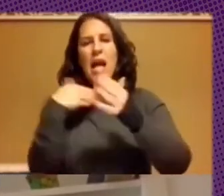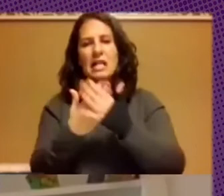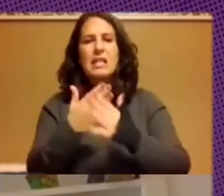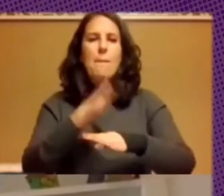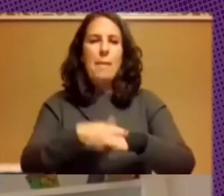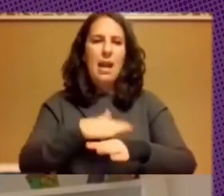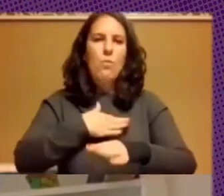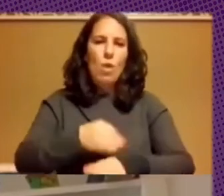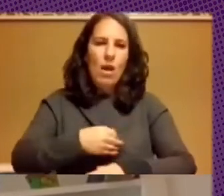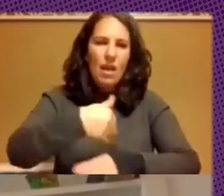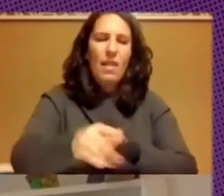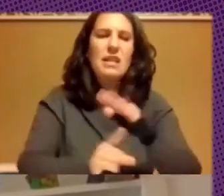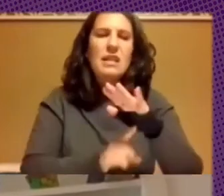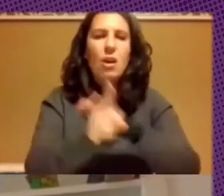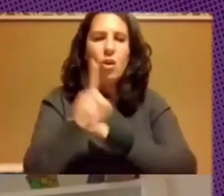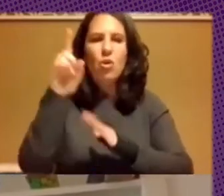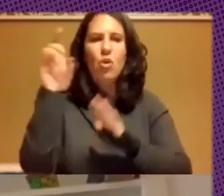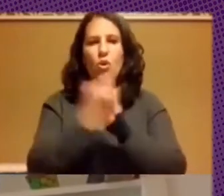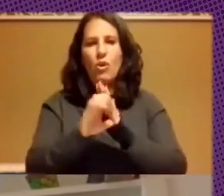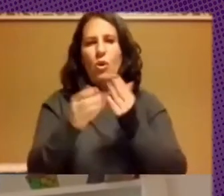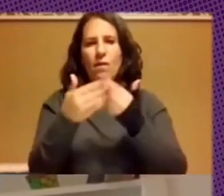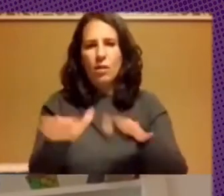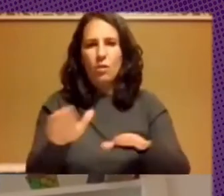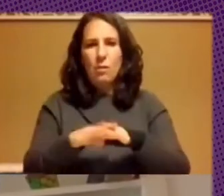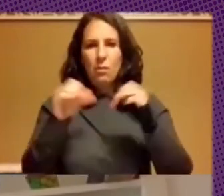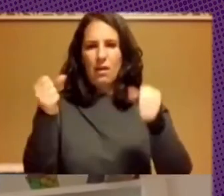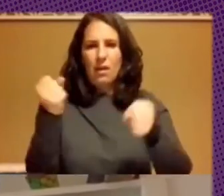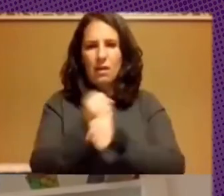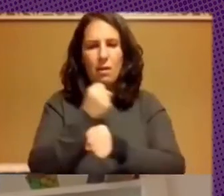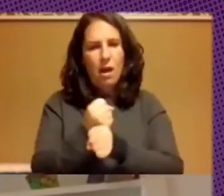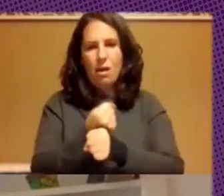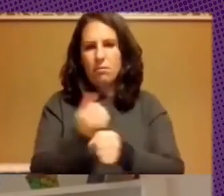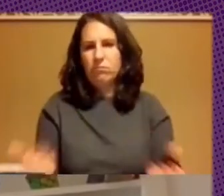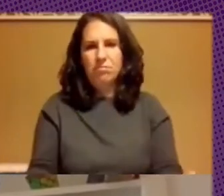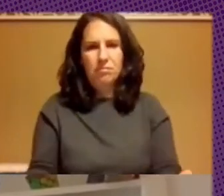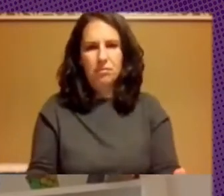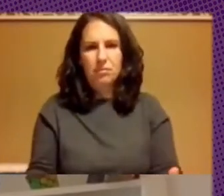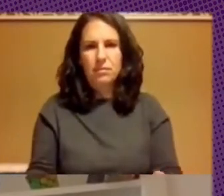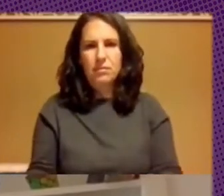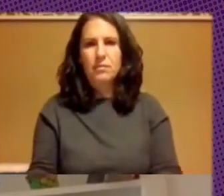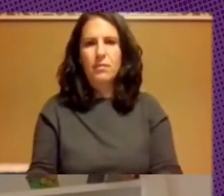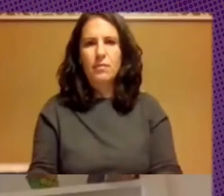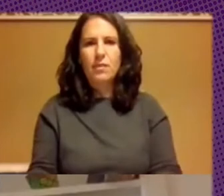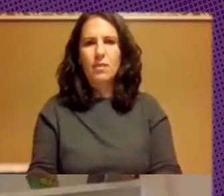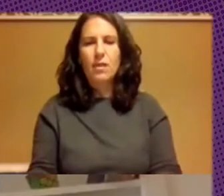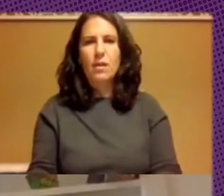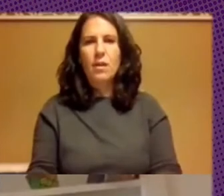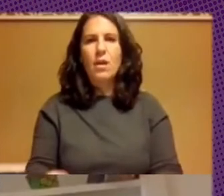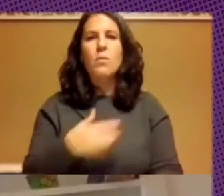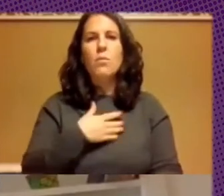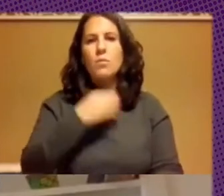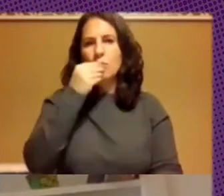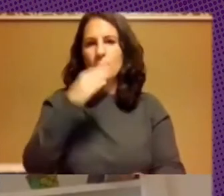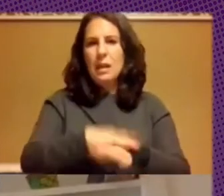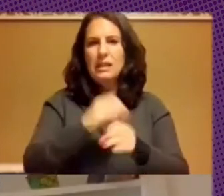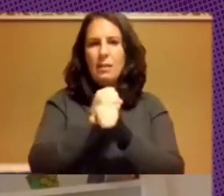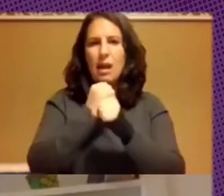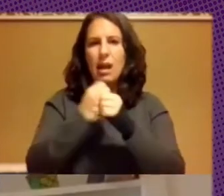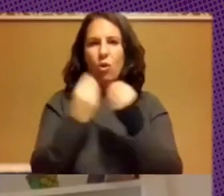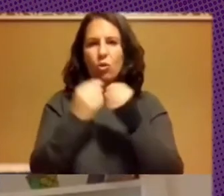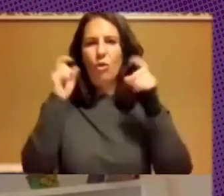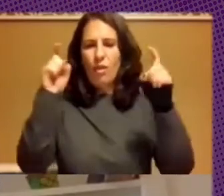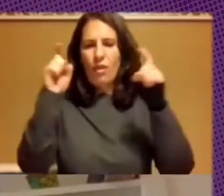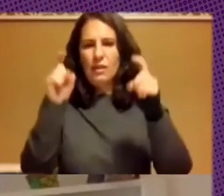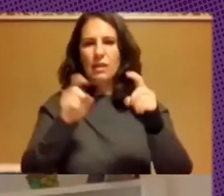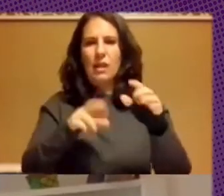desarrollo de código abierto para comenzar a trabajar en esta línea sería muy contradictorio trabajar con los docentes por ejemplo en la creación de recursos de